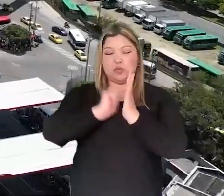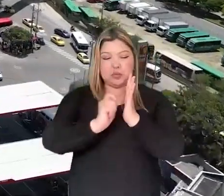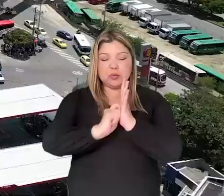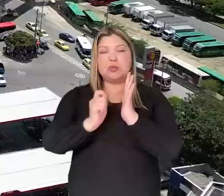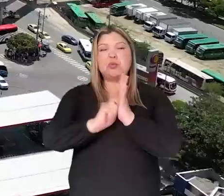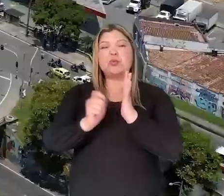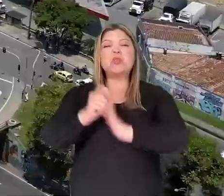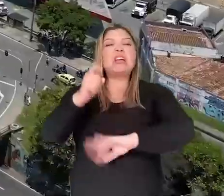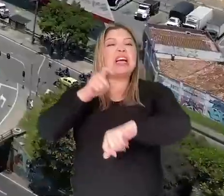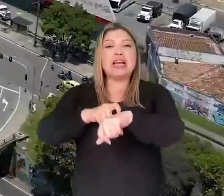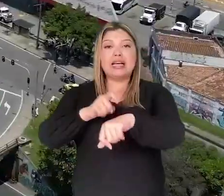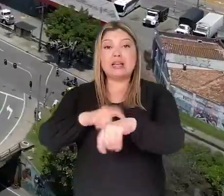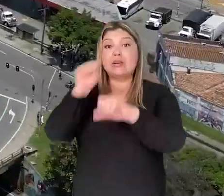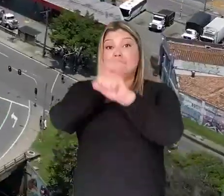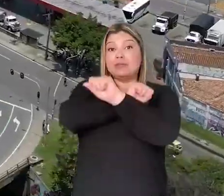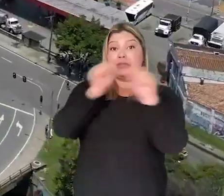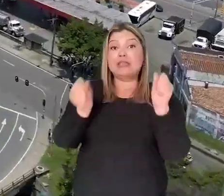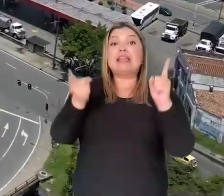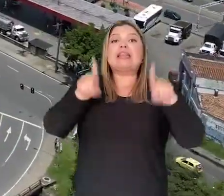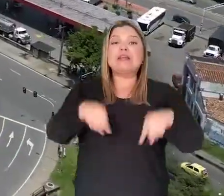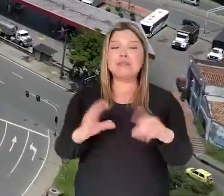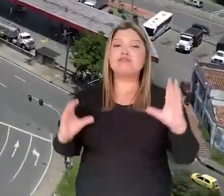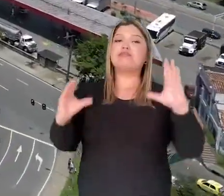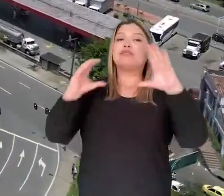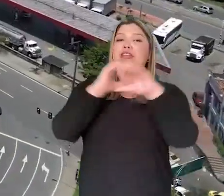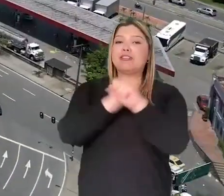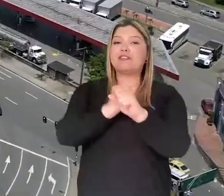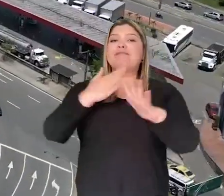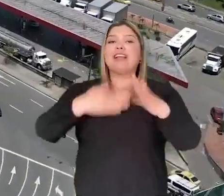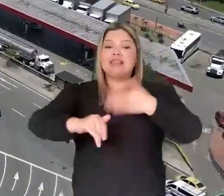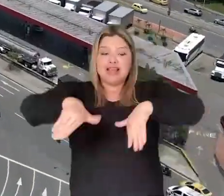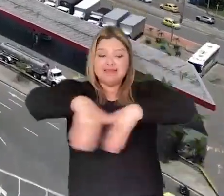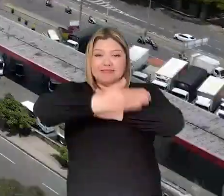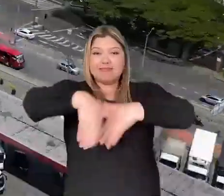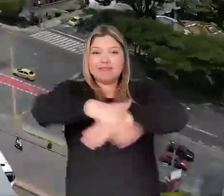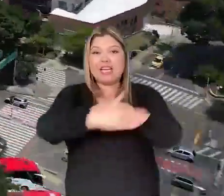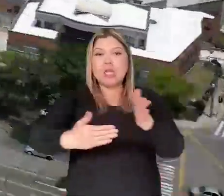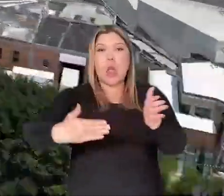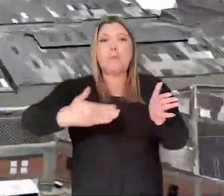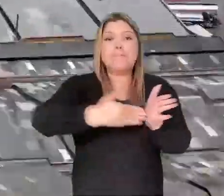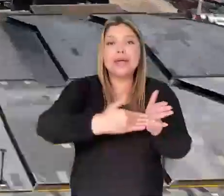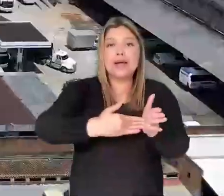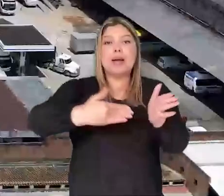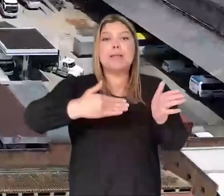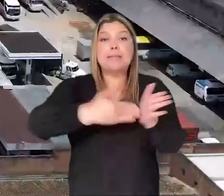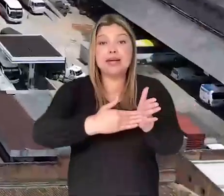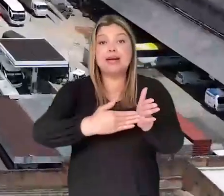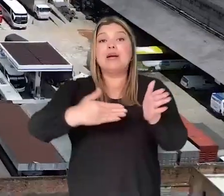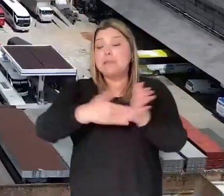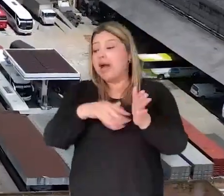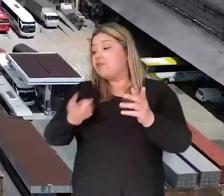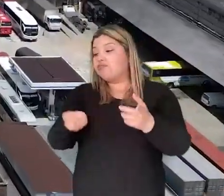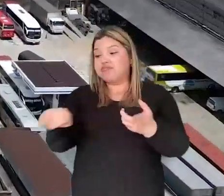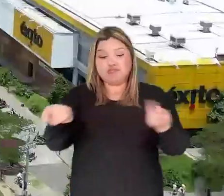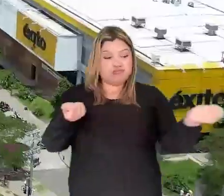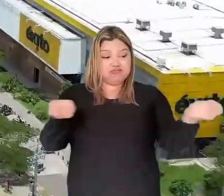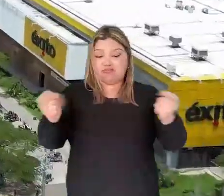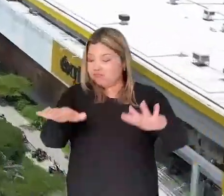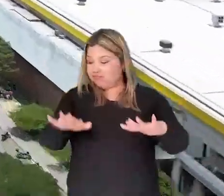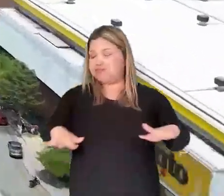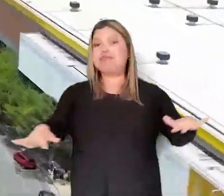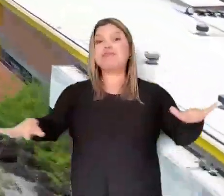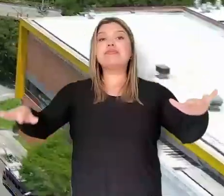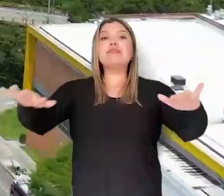trabajos serán en el día y en la noche y se requerirán cierres viales parciales de forma simultánea en los 13,25